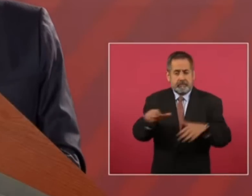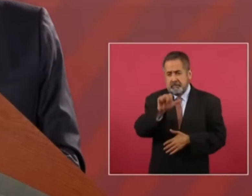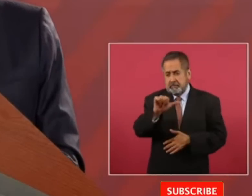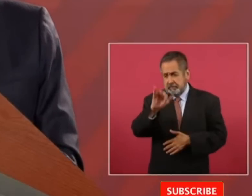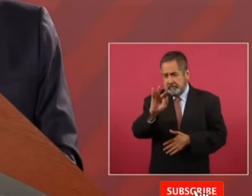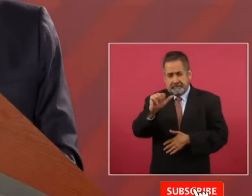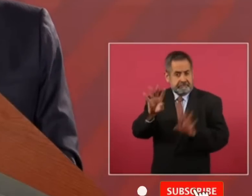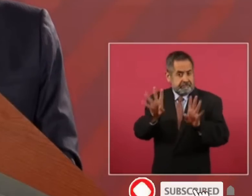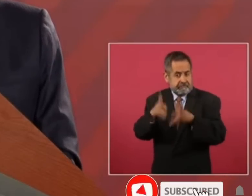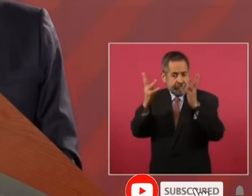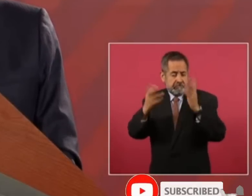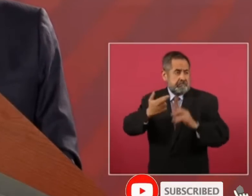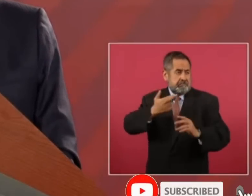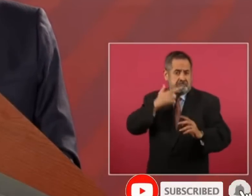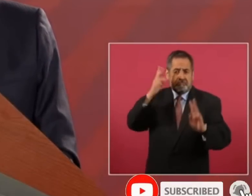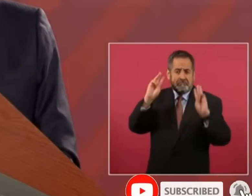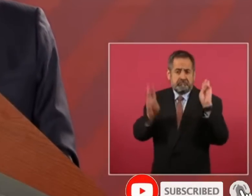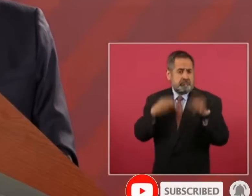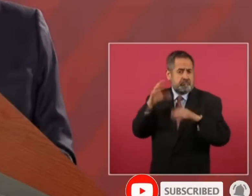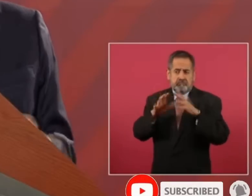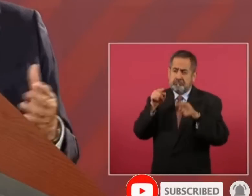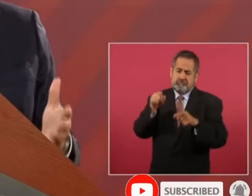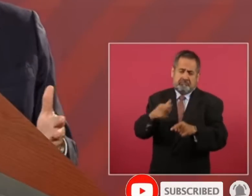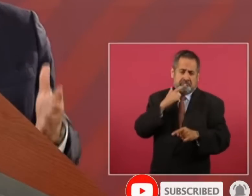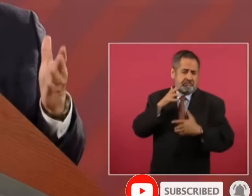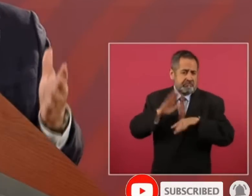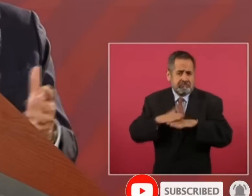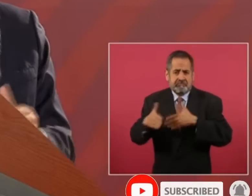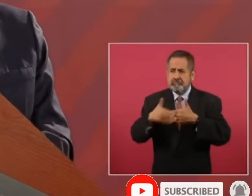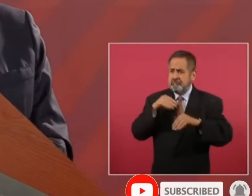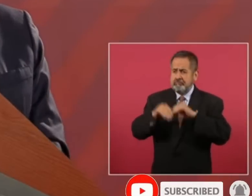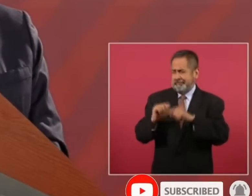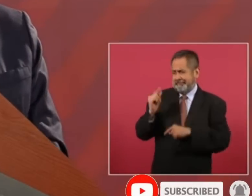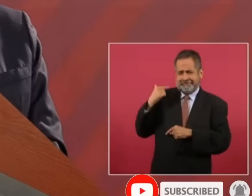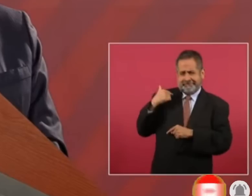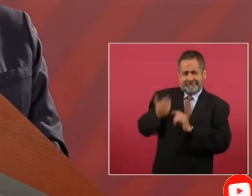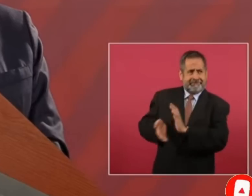del mundo de los que últimamente se han construido